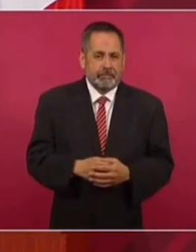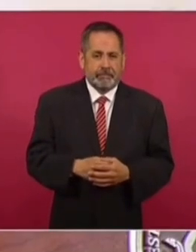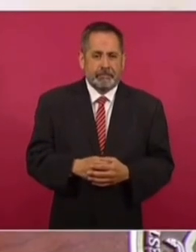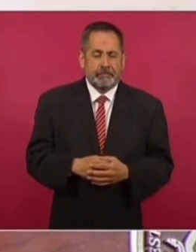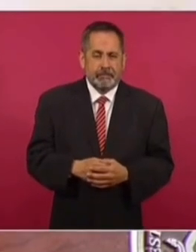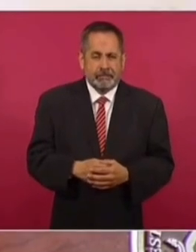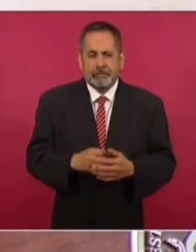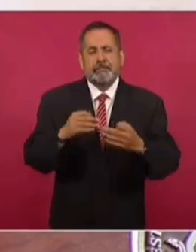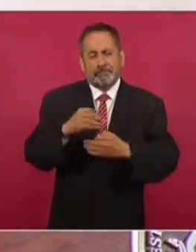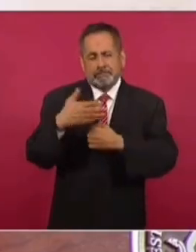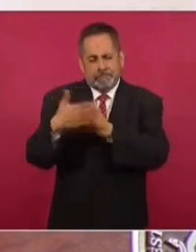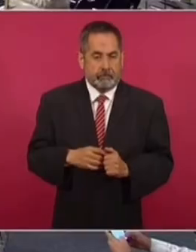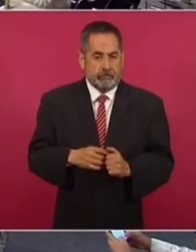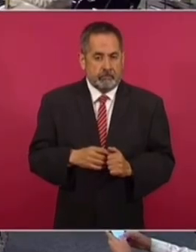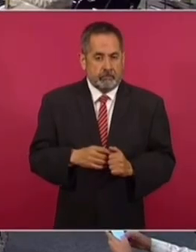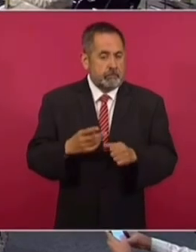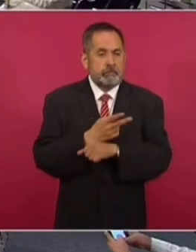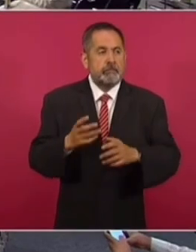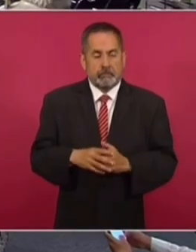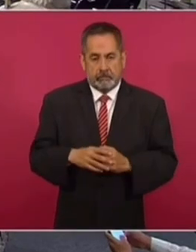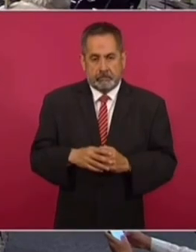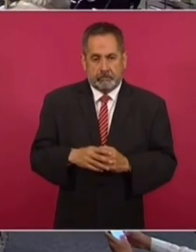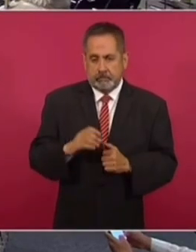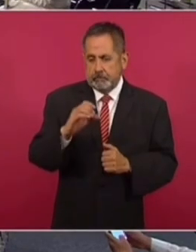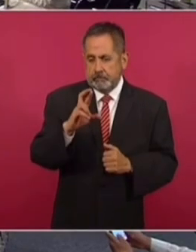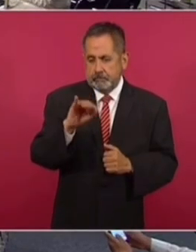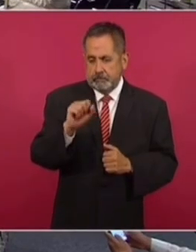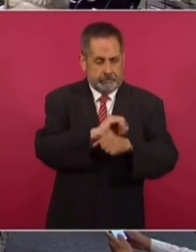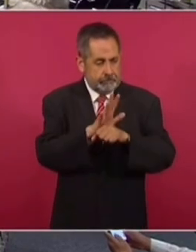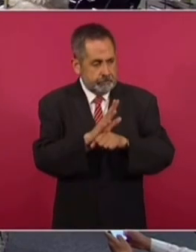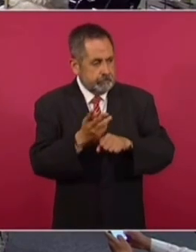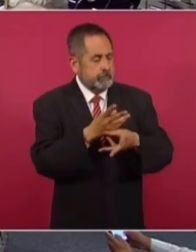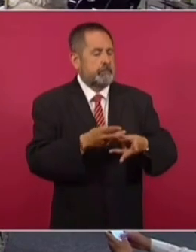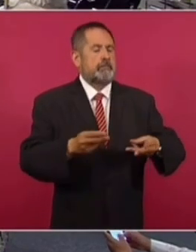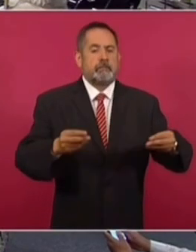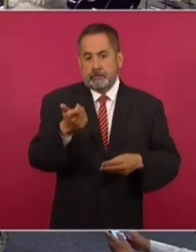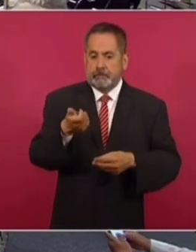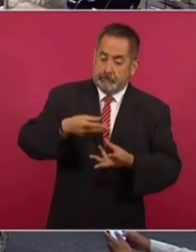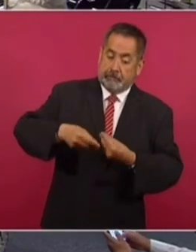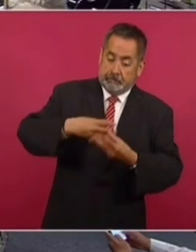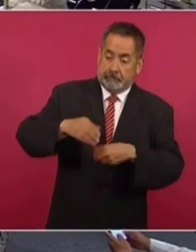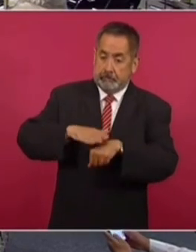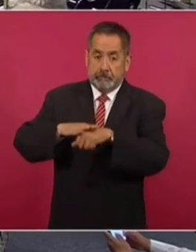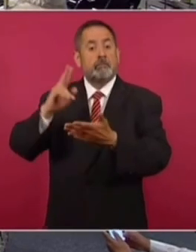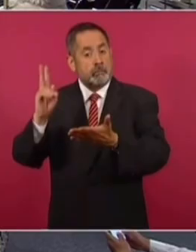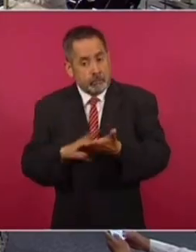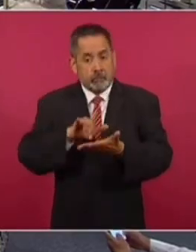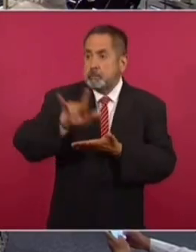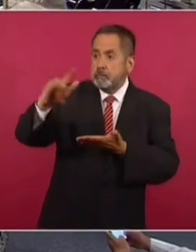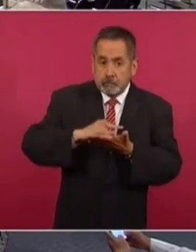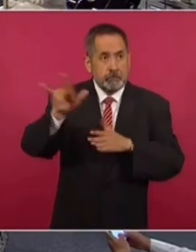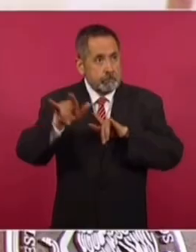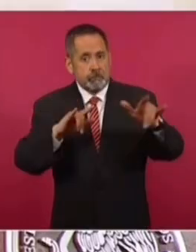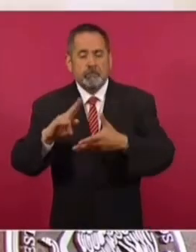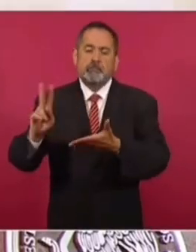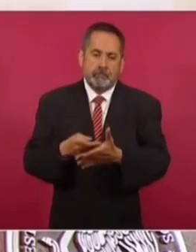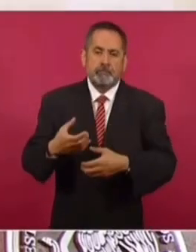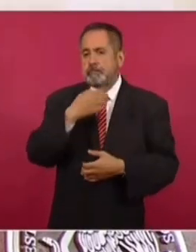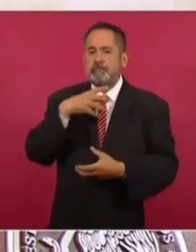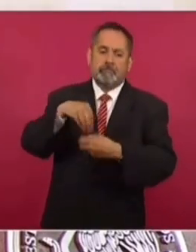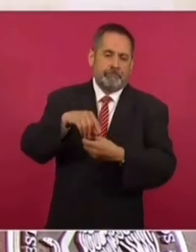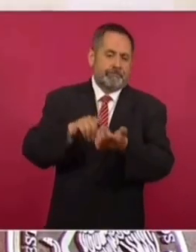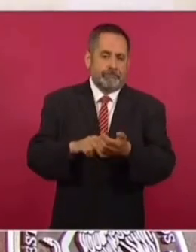Y pues todo lo vamos a ir resolviendo. Pasamos la crisis de la pandemia, se reactiva de nuevo el número de votos. Vuelos y se vuelve a llenar